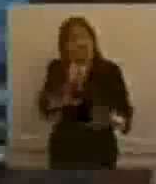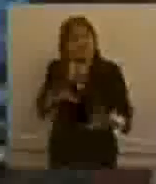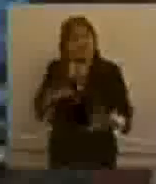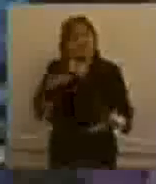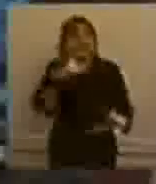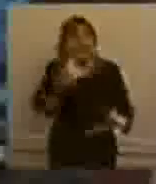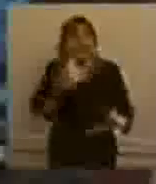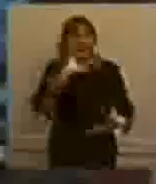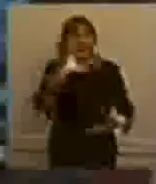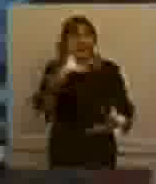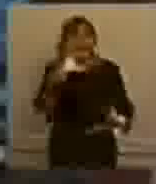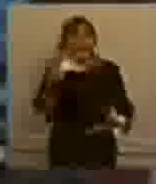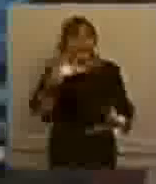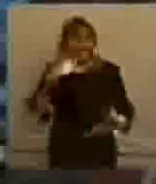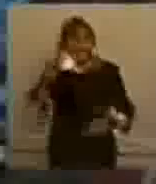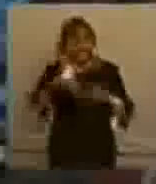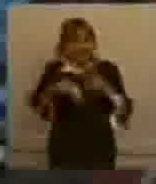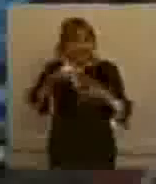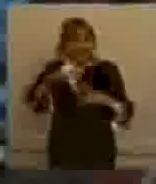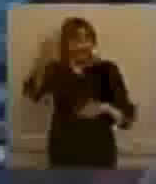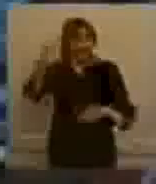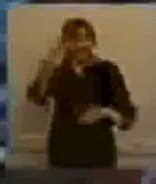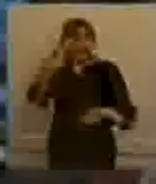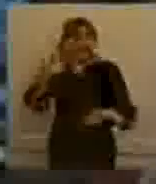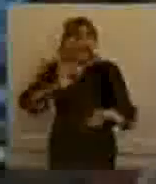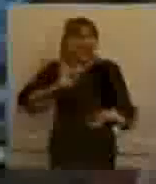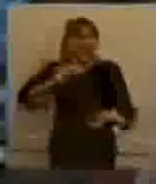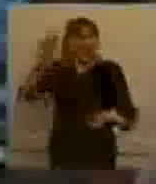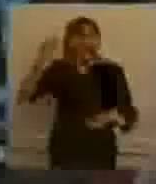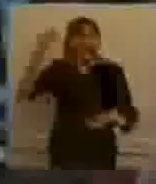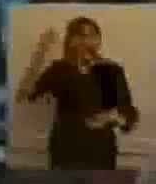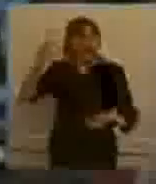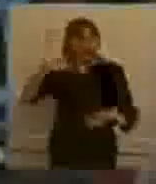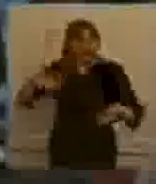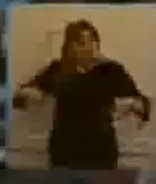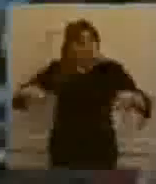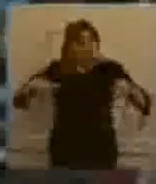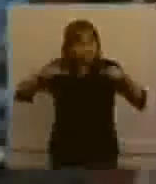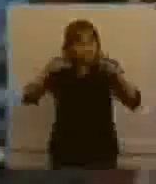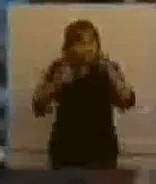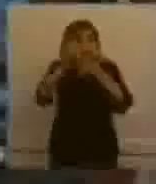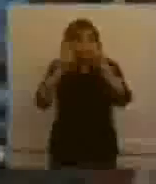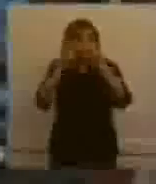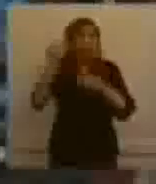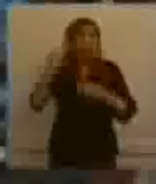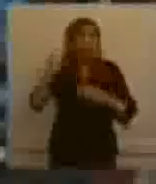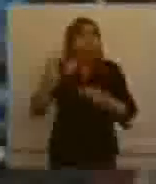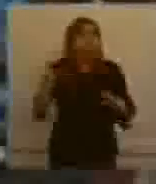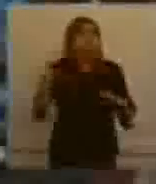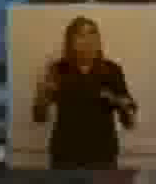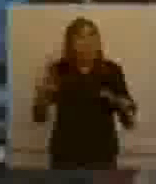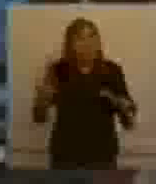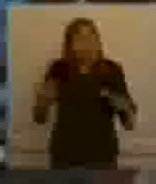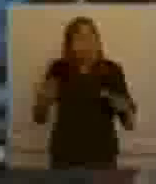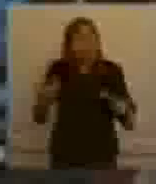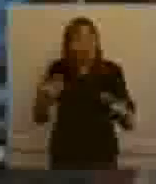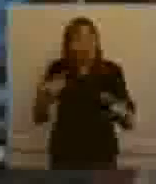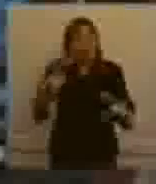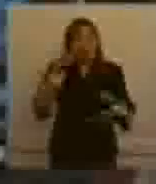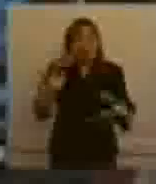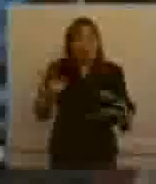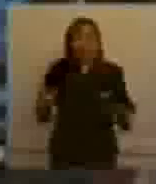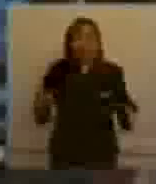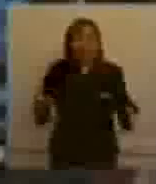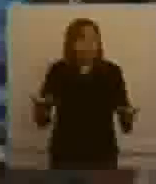él, pero, bueno, y decíamos, y decíamos, la pucha, si nos hubieran podido dar estas manos